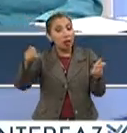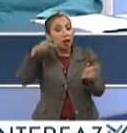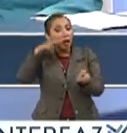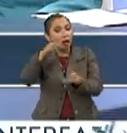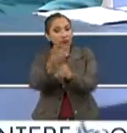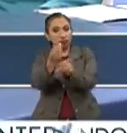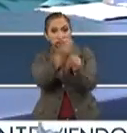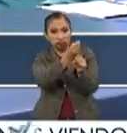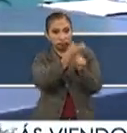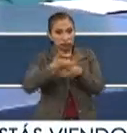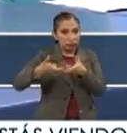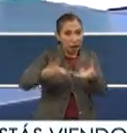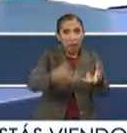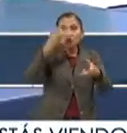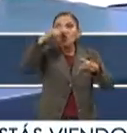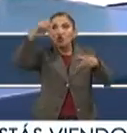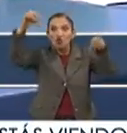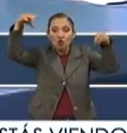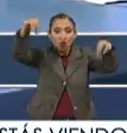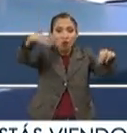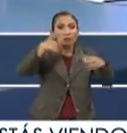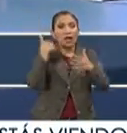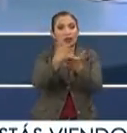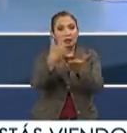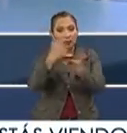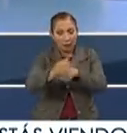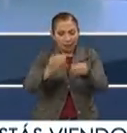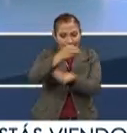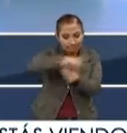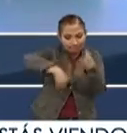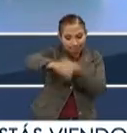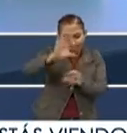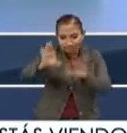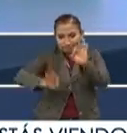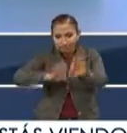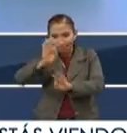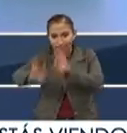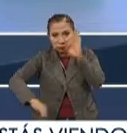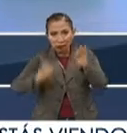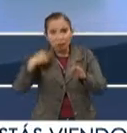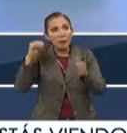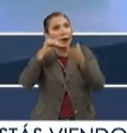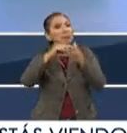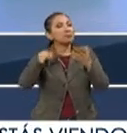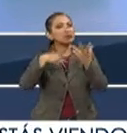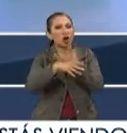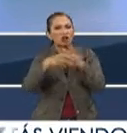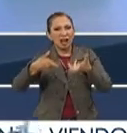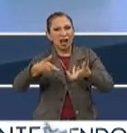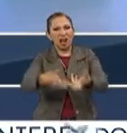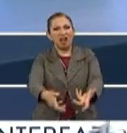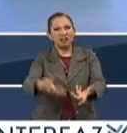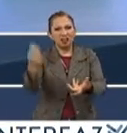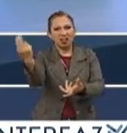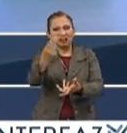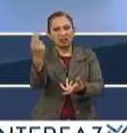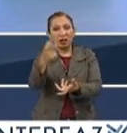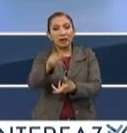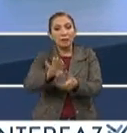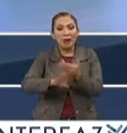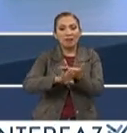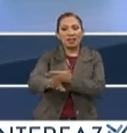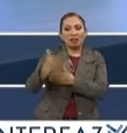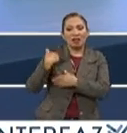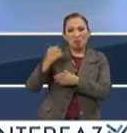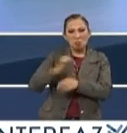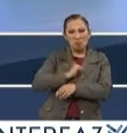urbanismo, el tema de actividad sustentable, el tema de también de equipamiento urbano, el tema también de prevención del